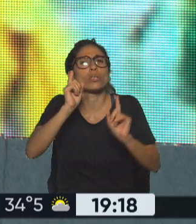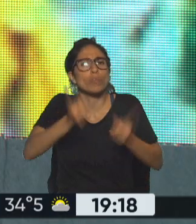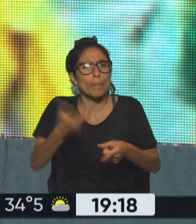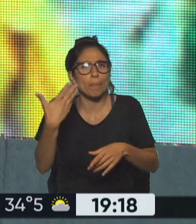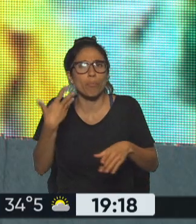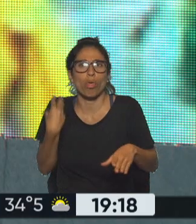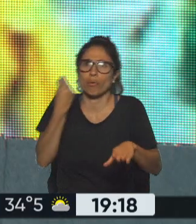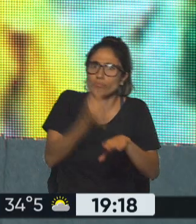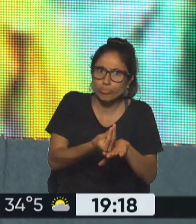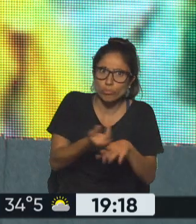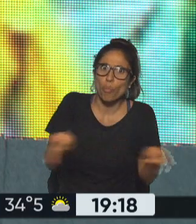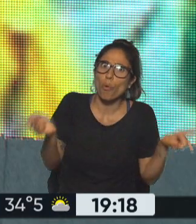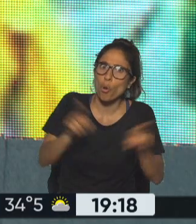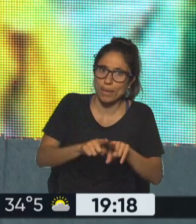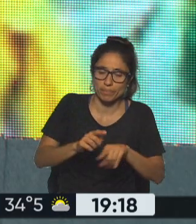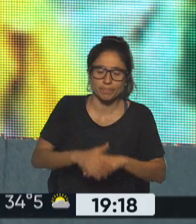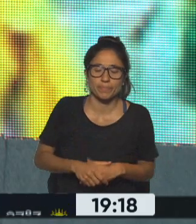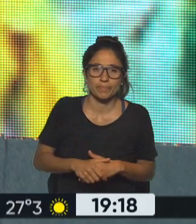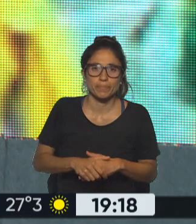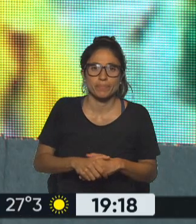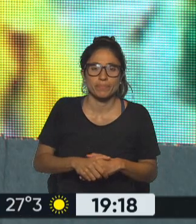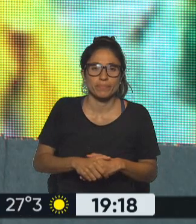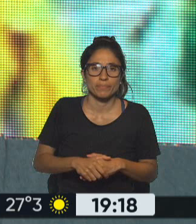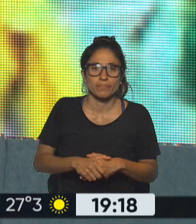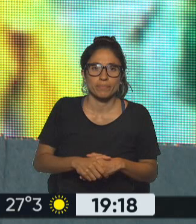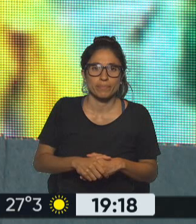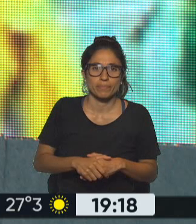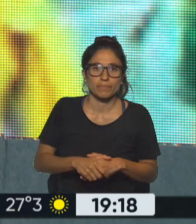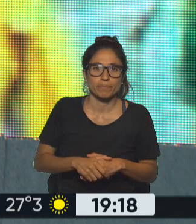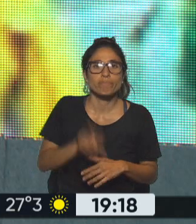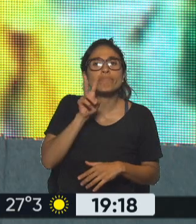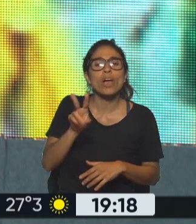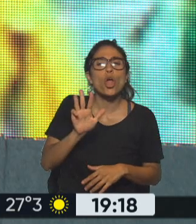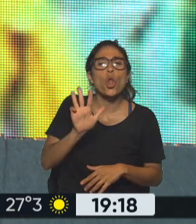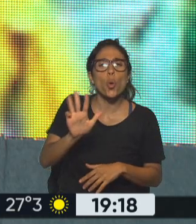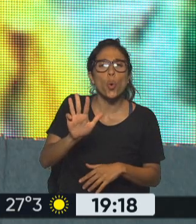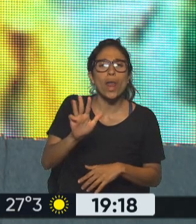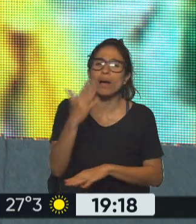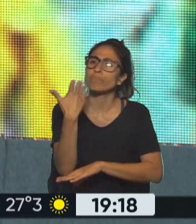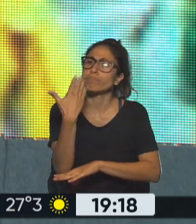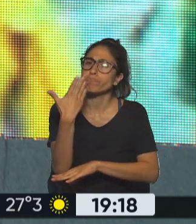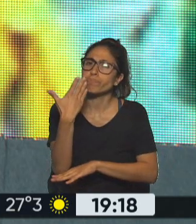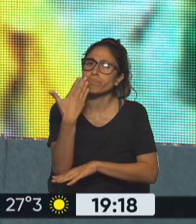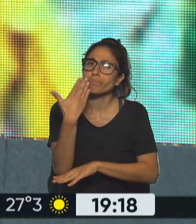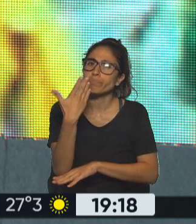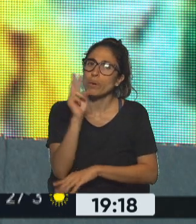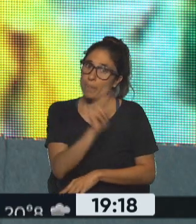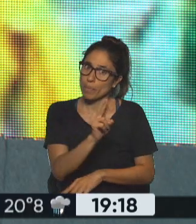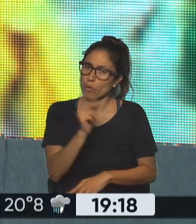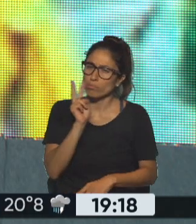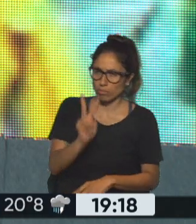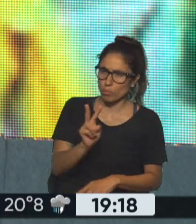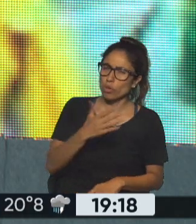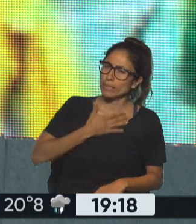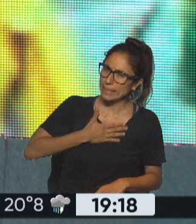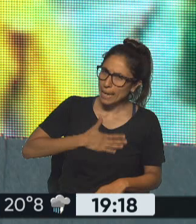escuchar y yo te además de escucharlo fijate el semblante del presidente brasileño porque si bien está sereno me parece que lo